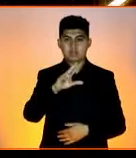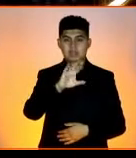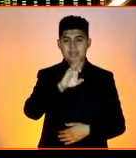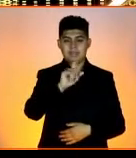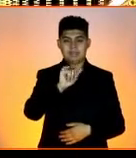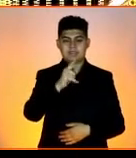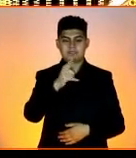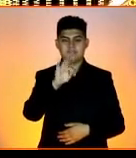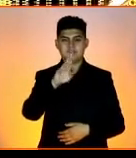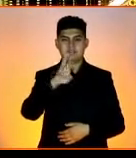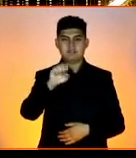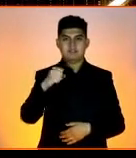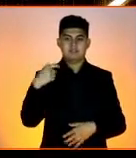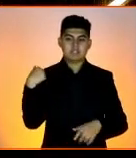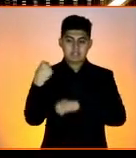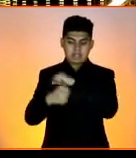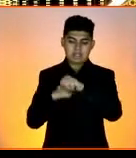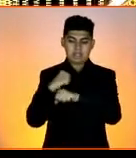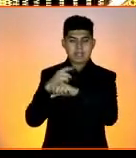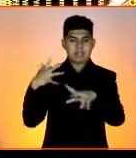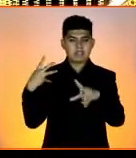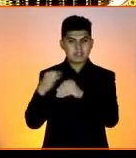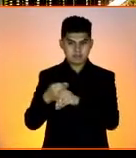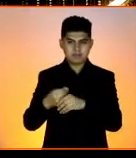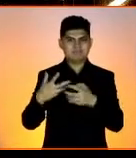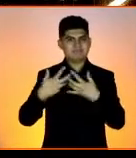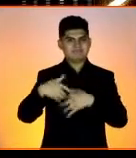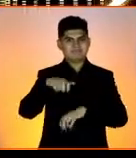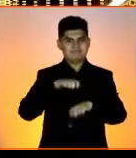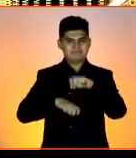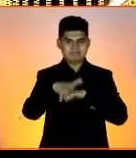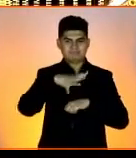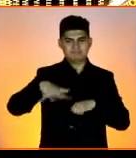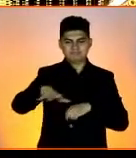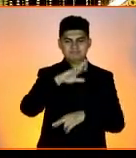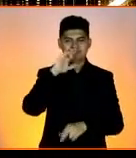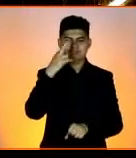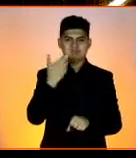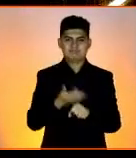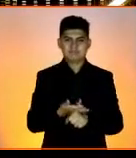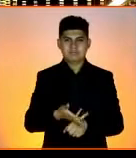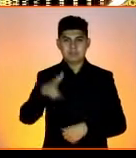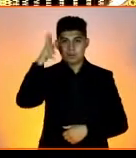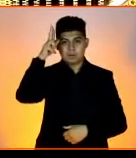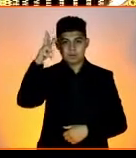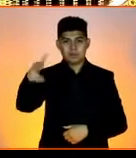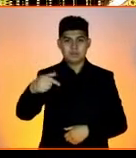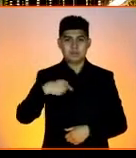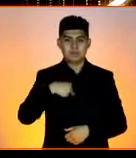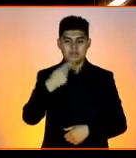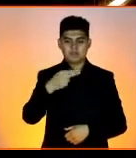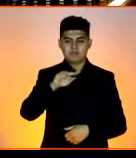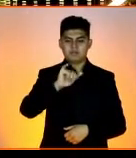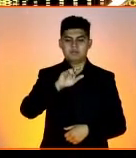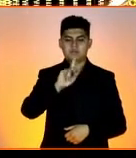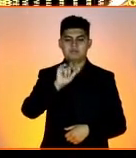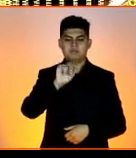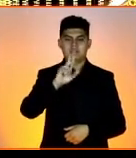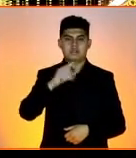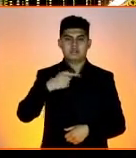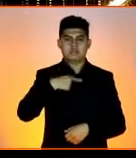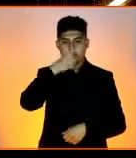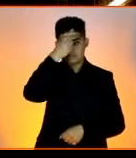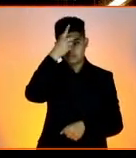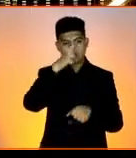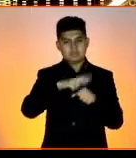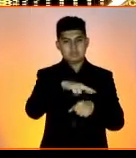de Éxito y este año nos certificamos como Empresa Socialmente Responsable. Hola, mi nombre es Mario Pedreros y yo soy el director